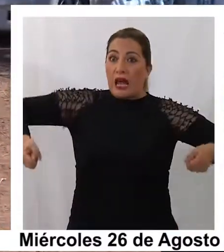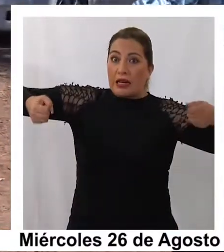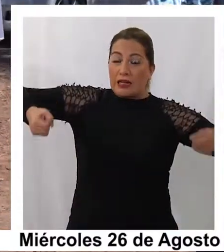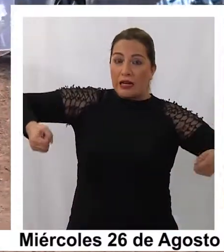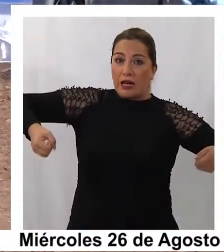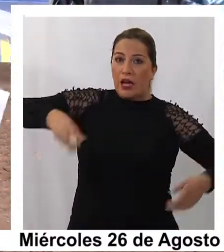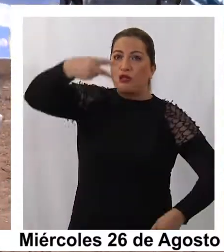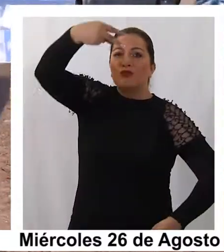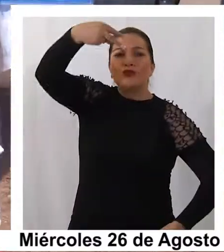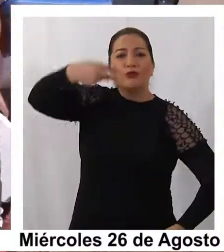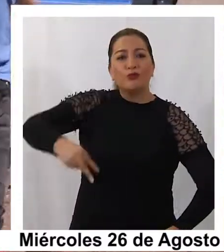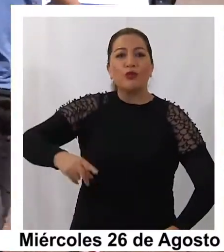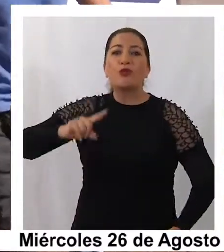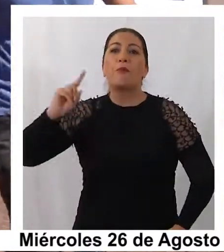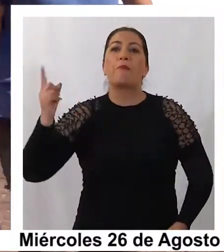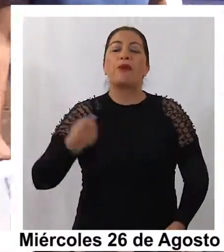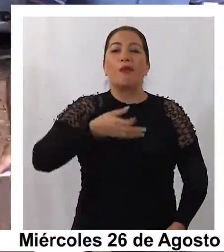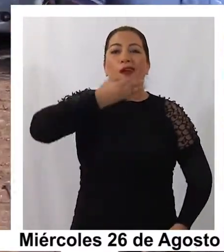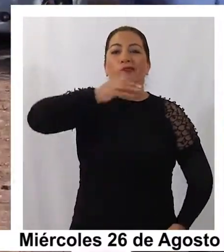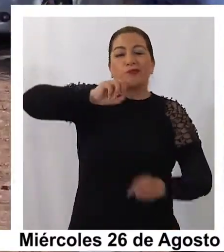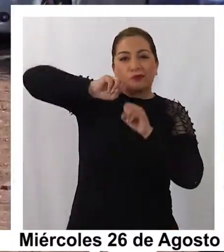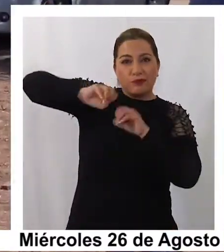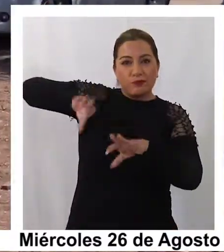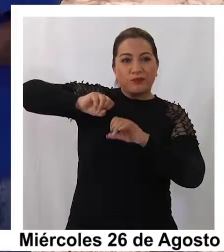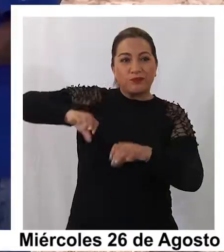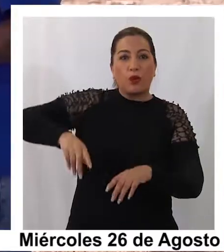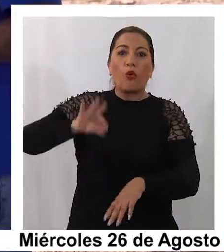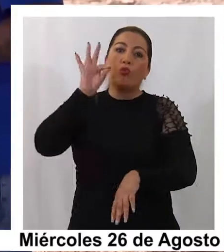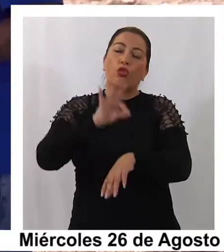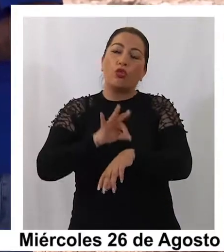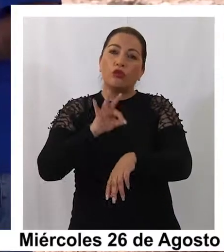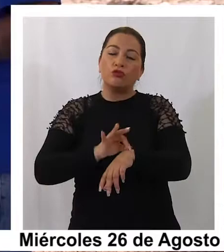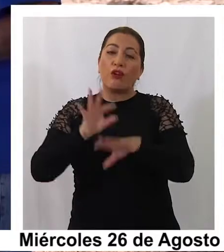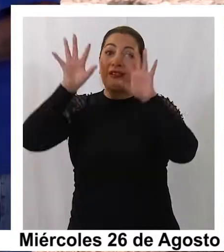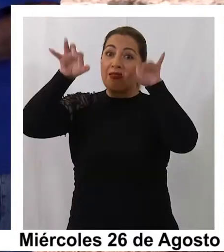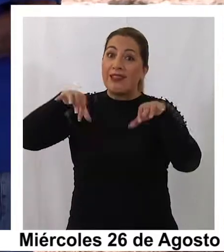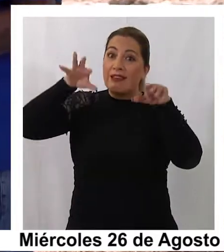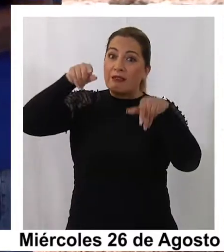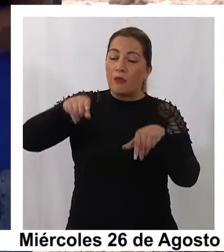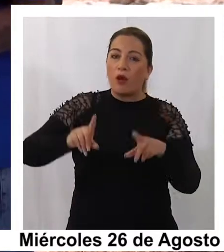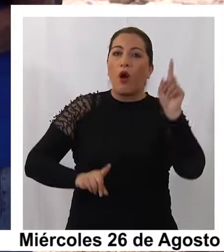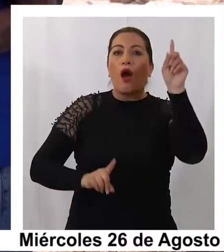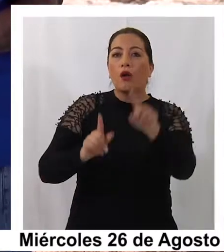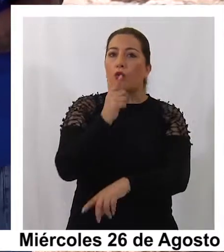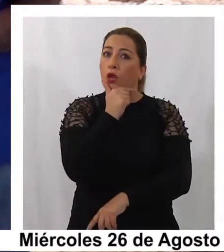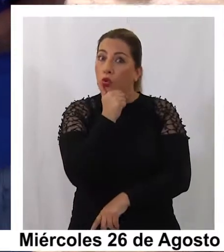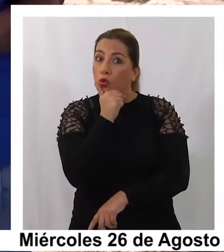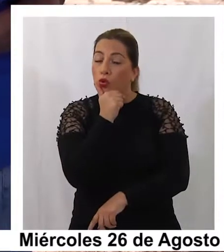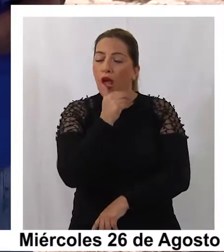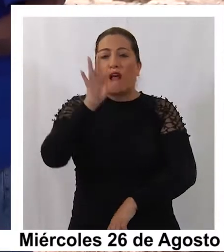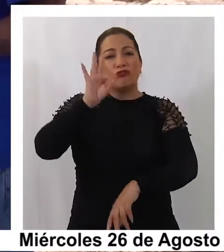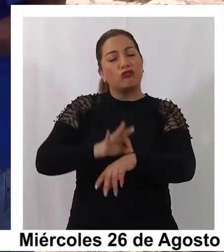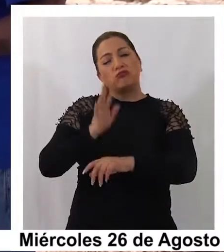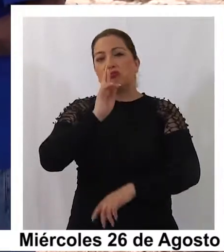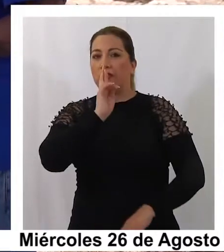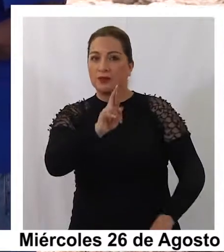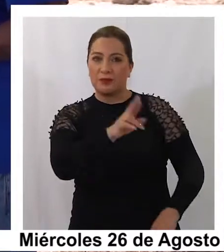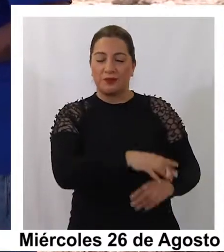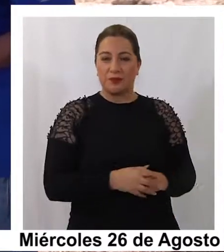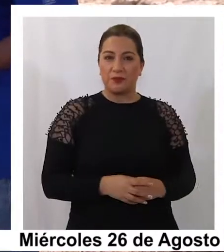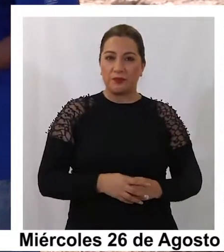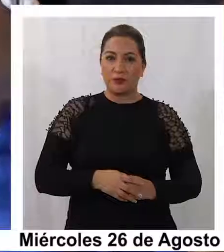ganaderos tuvieron la primera capacitación en terreno con un médico veterinario resolviendo algunas consultas.